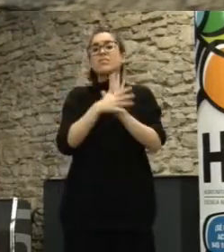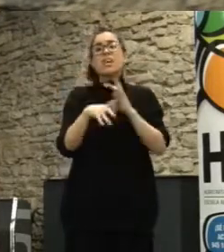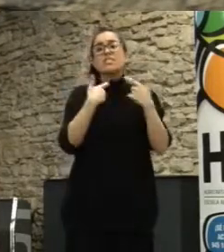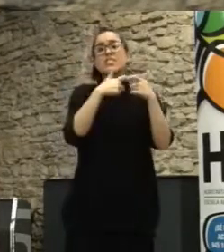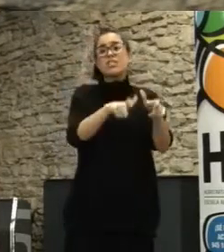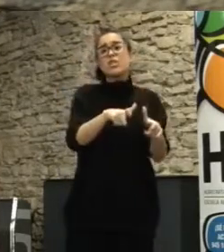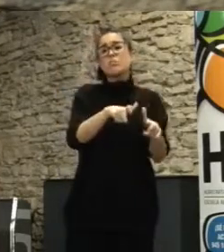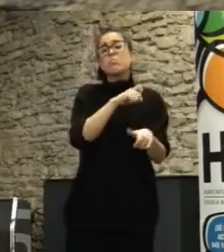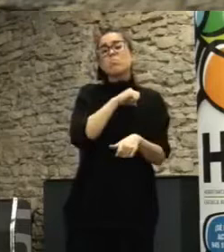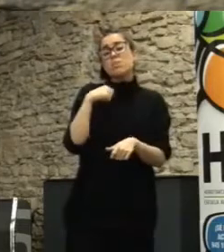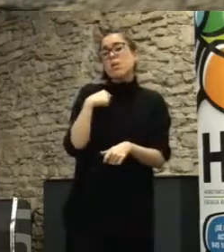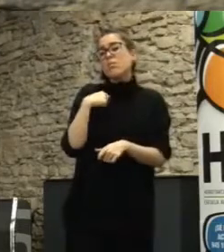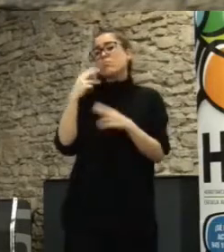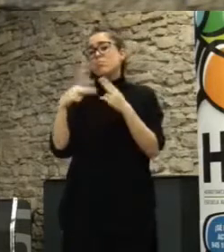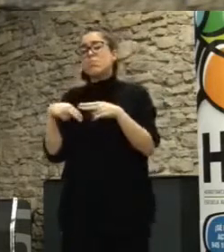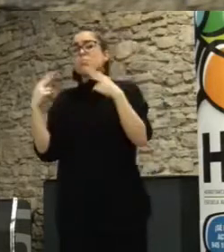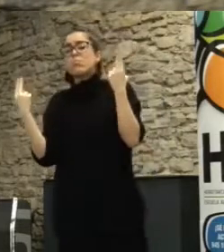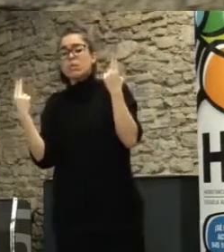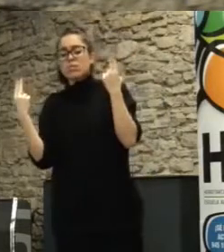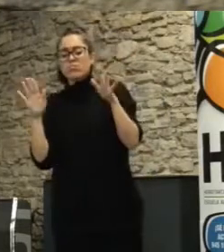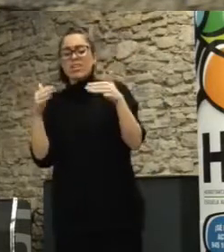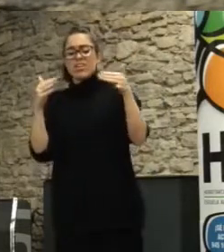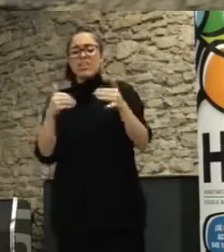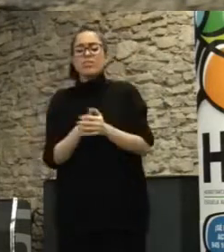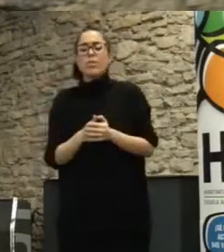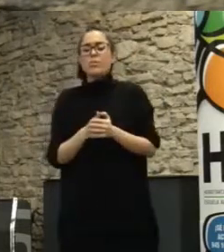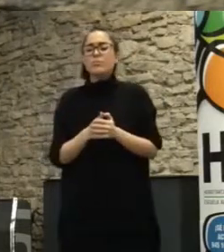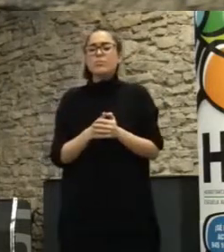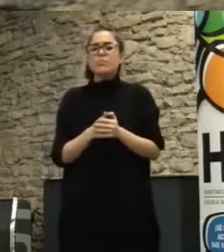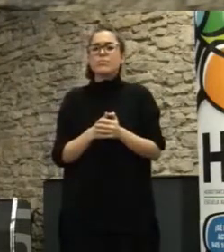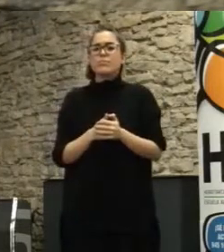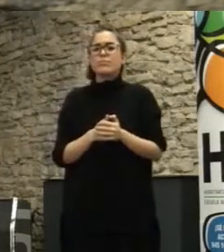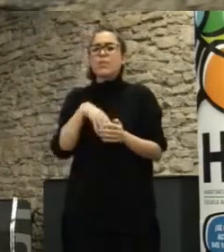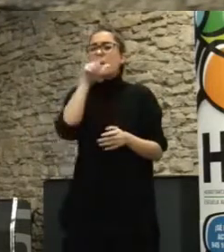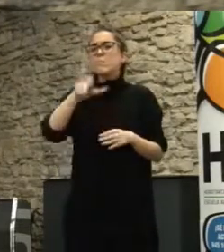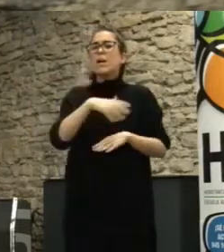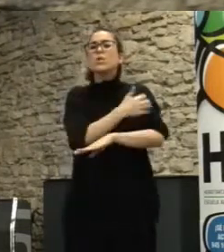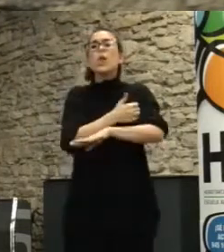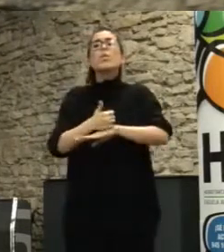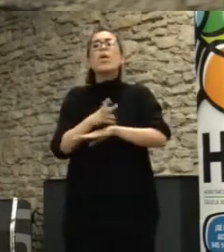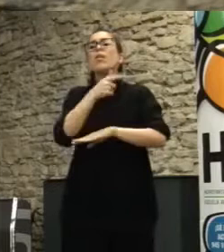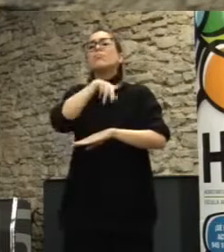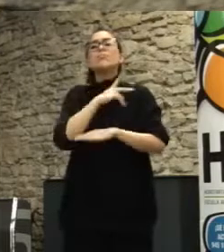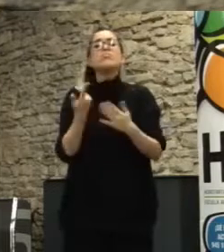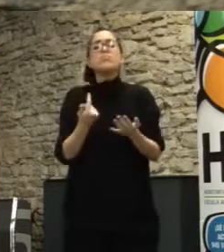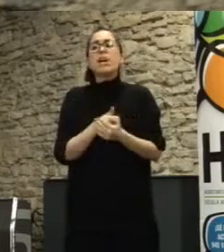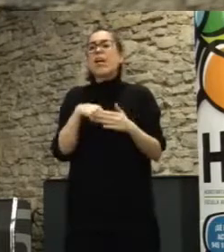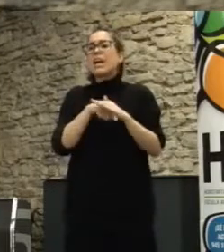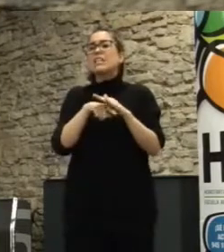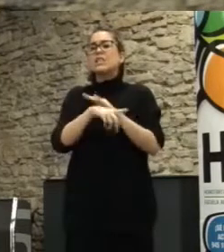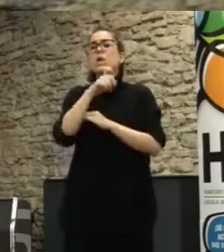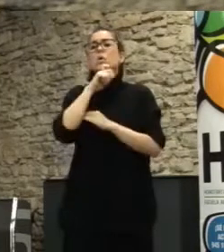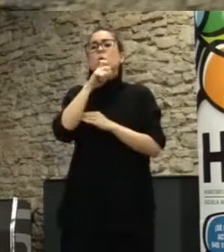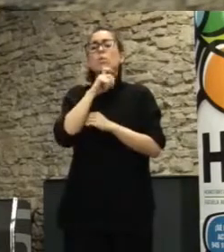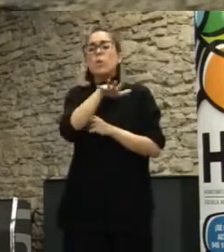entonces que gobernanzas y que espacios tiene la ciudadanía para esta gestión del común para considerar un